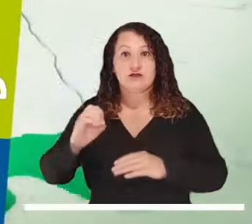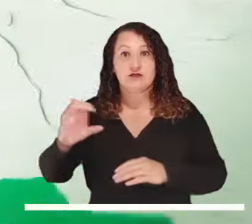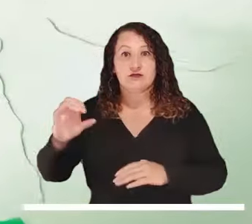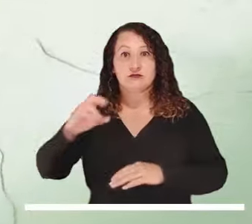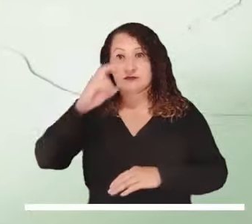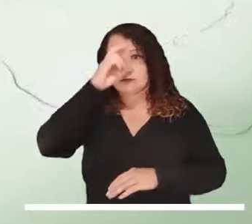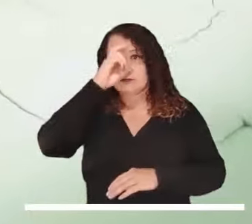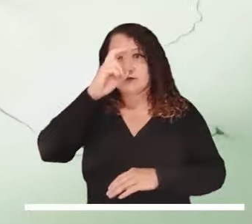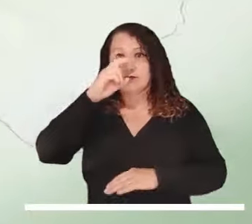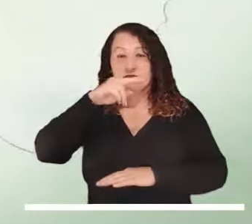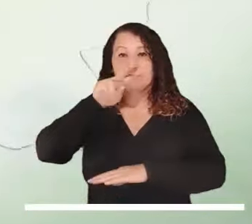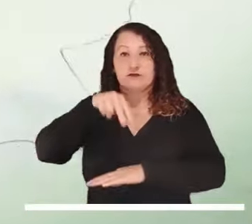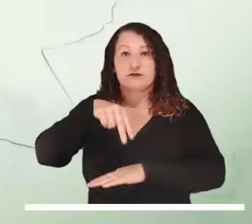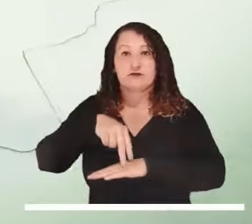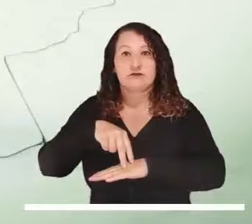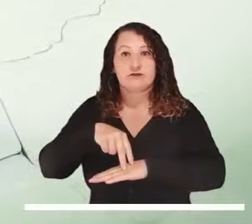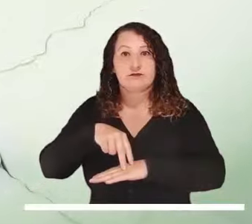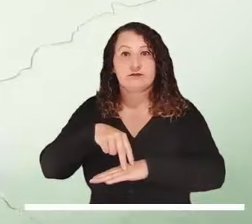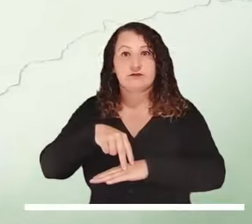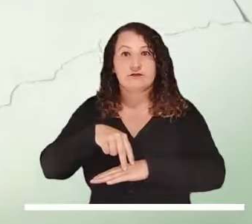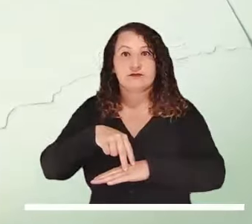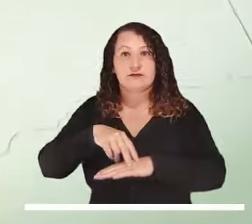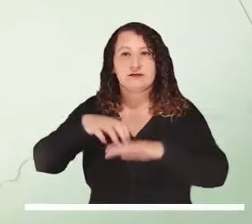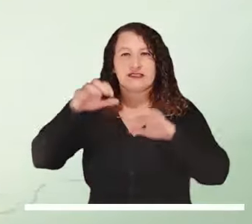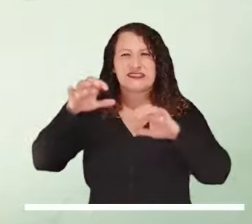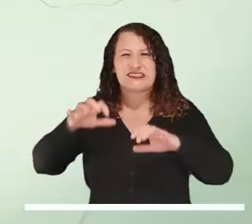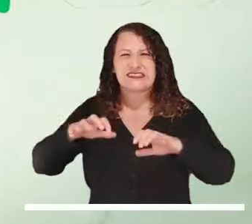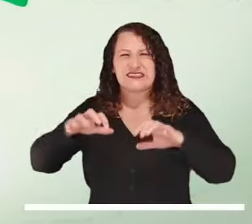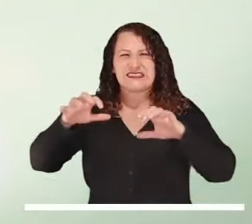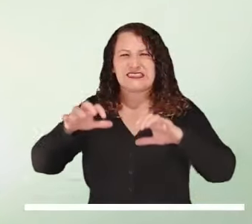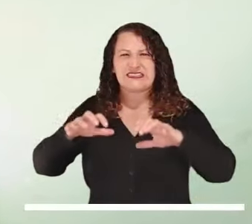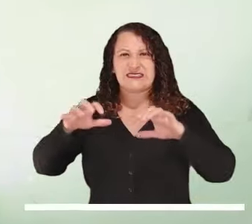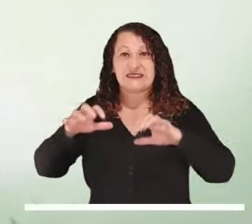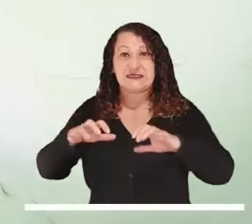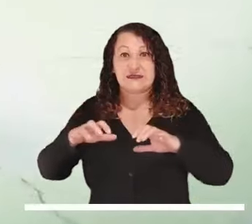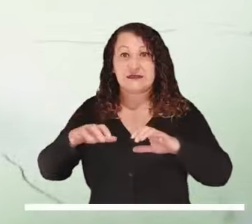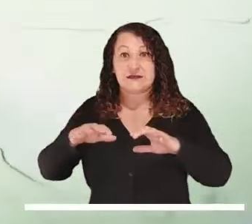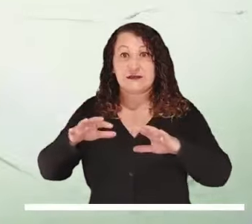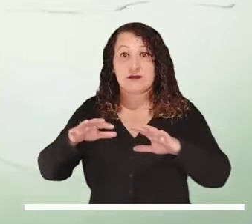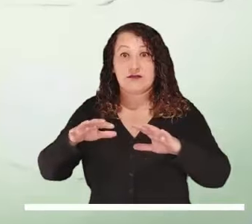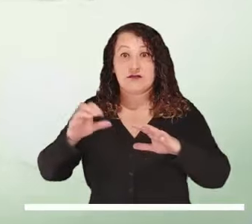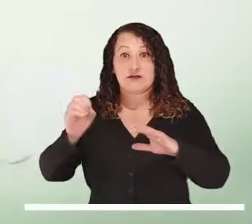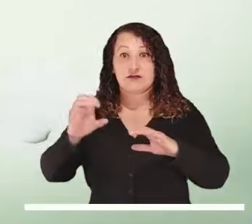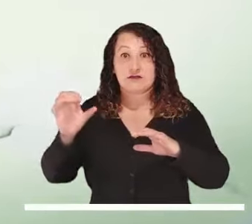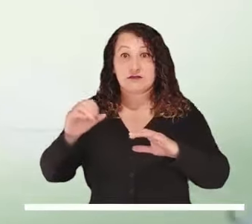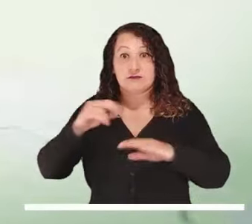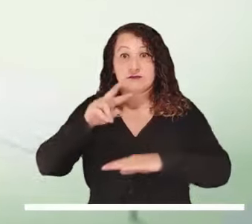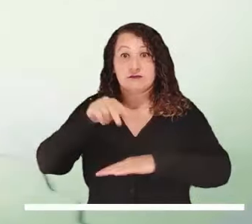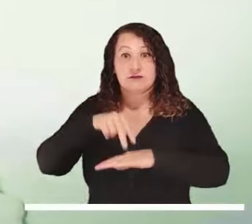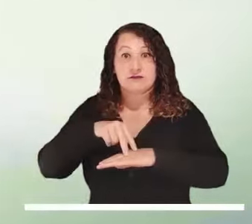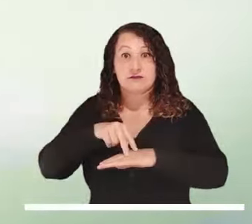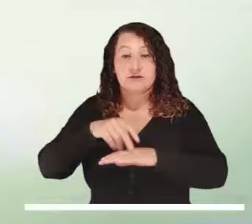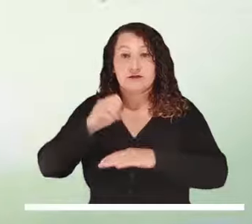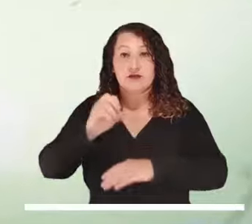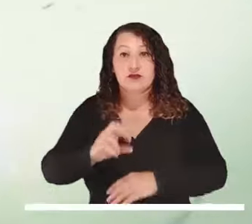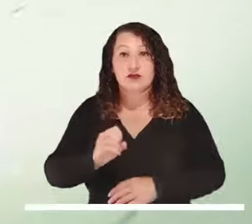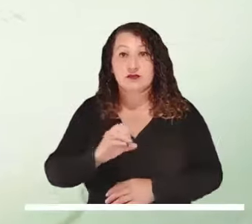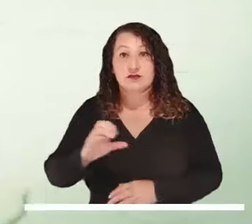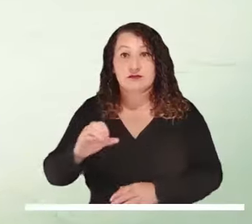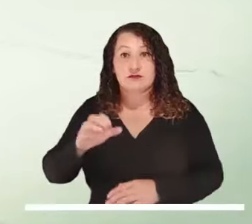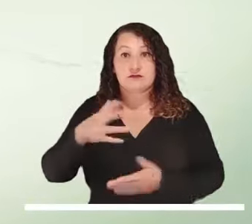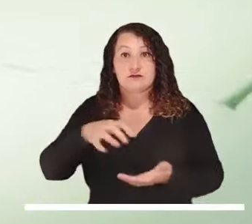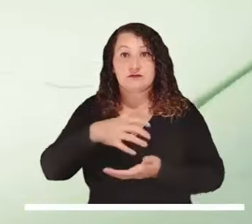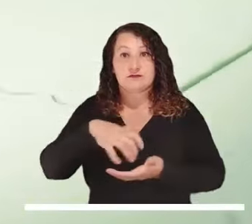en Chocó, Sur y Occidente de Cauca, Occidente y Norte de Nariño. Precipitaciones intensas sobre el occidente de